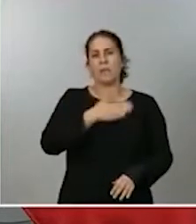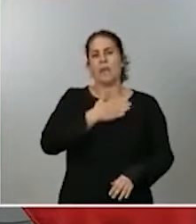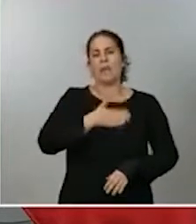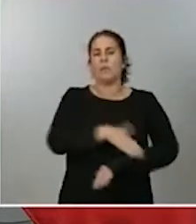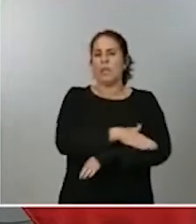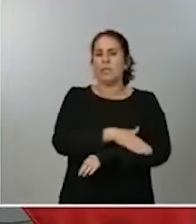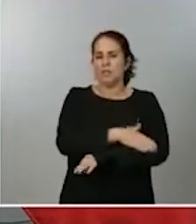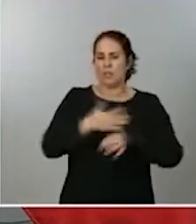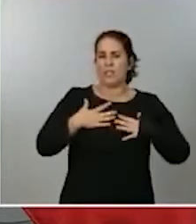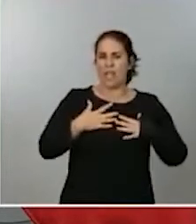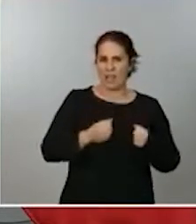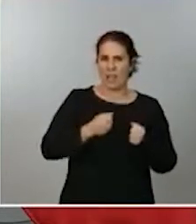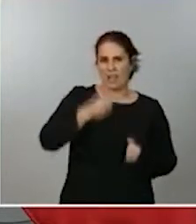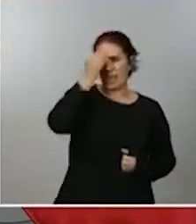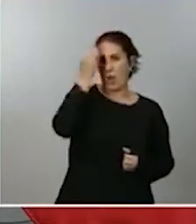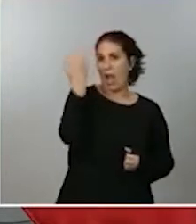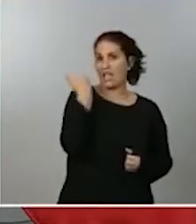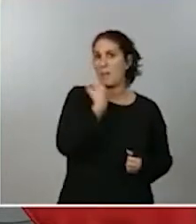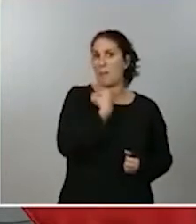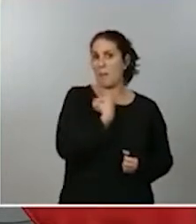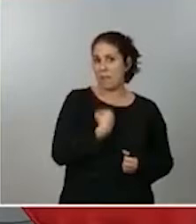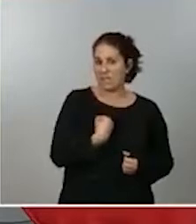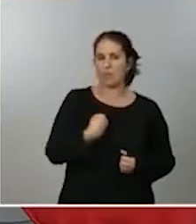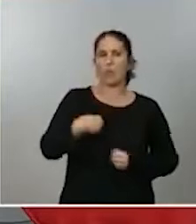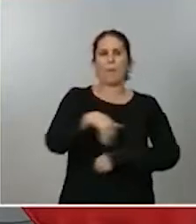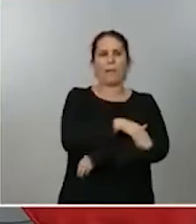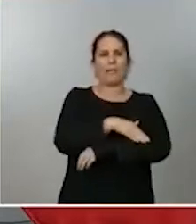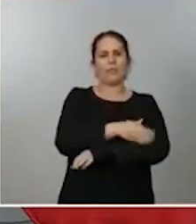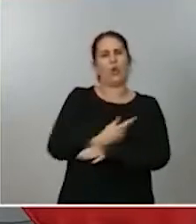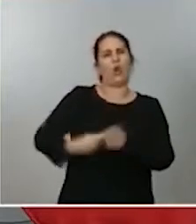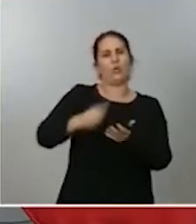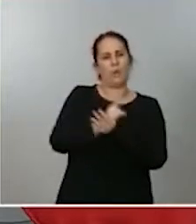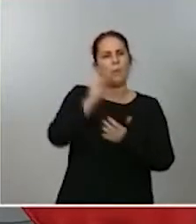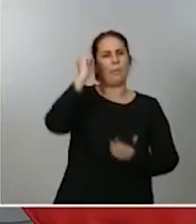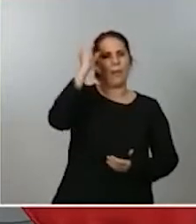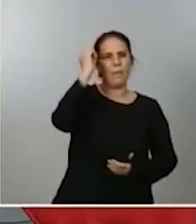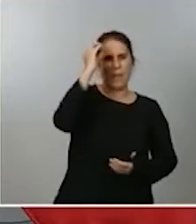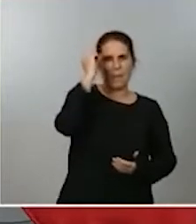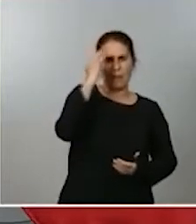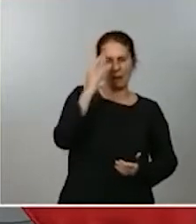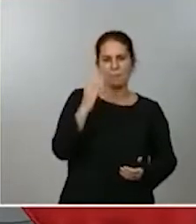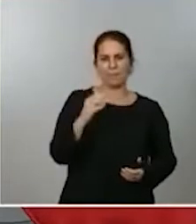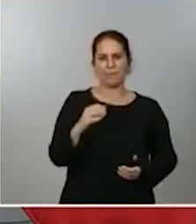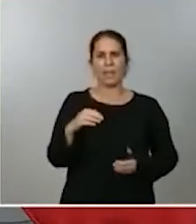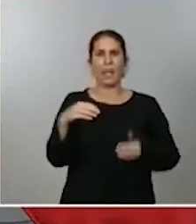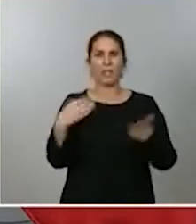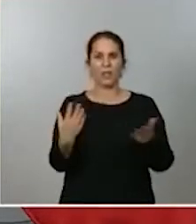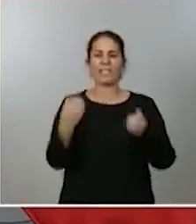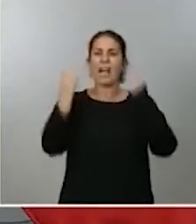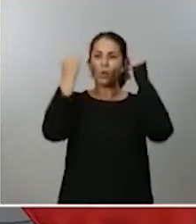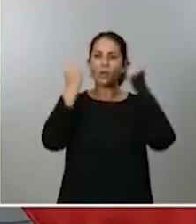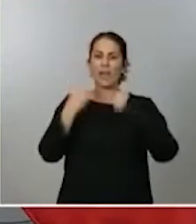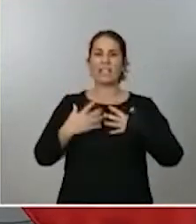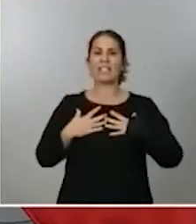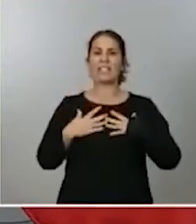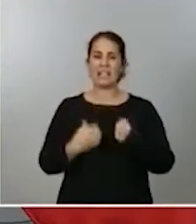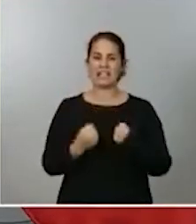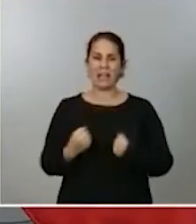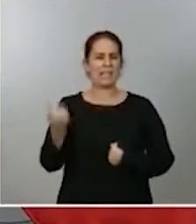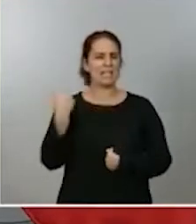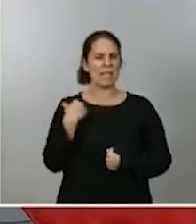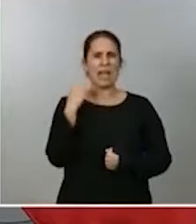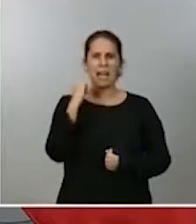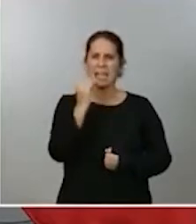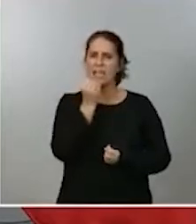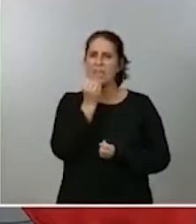Creo que ayer mismo el ministro volvió a comparecer. Por tanto, tienen ustedes por parte de las autoridades sanitarias información, yo diría al